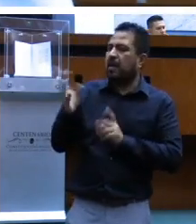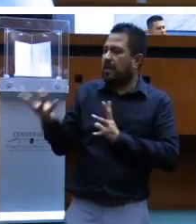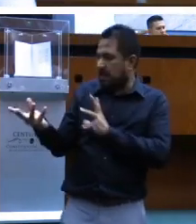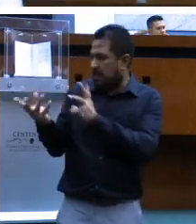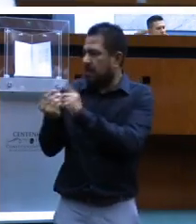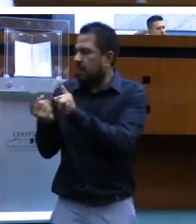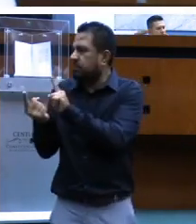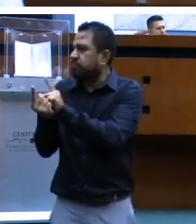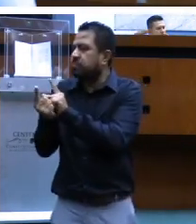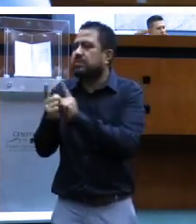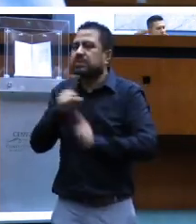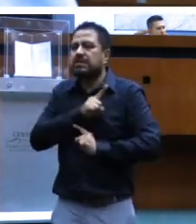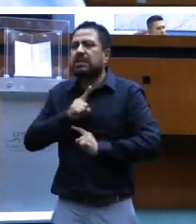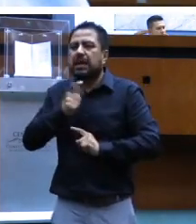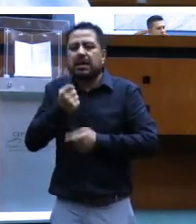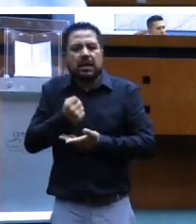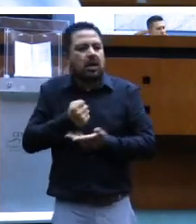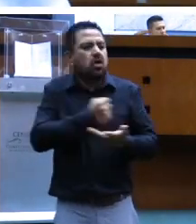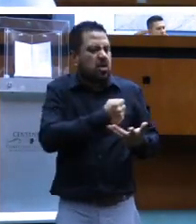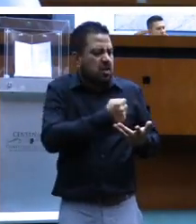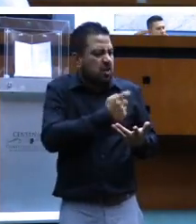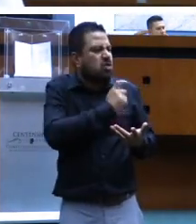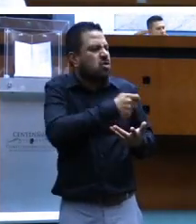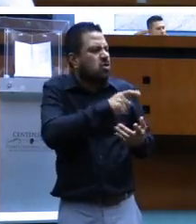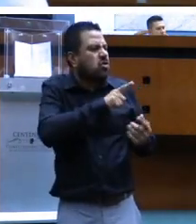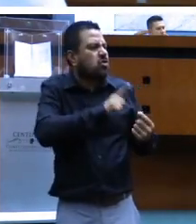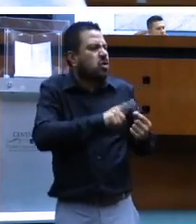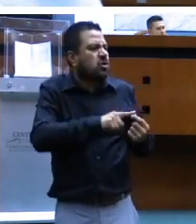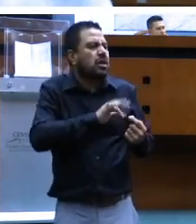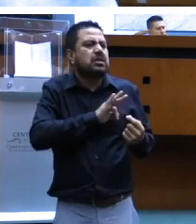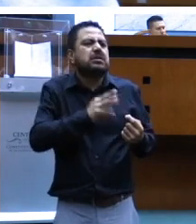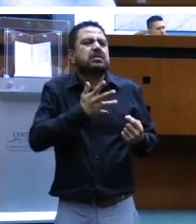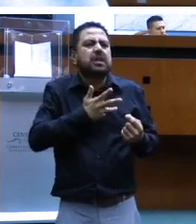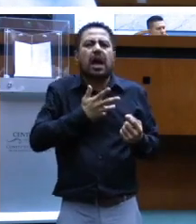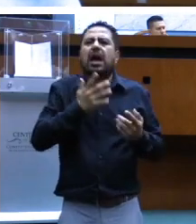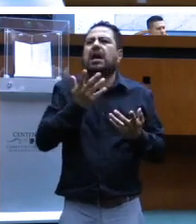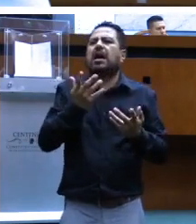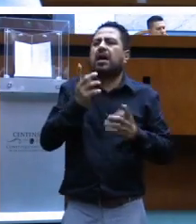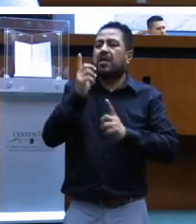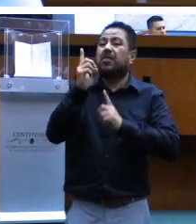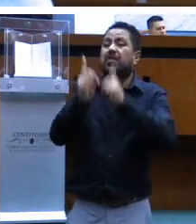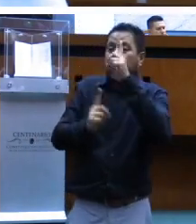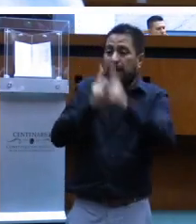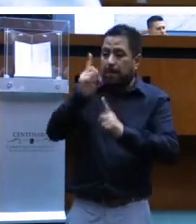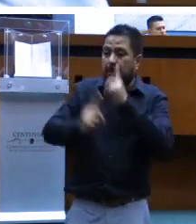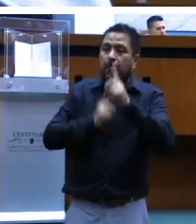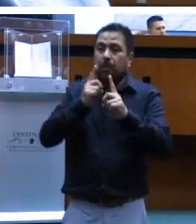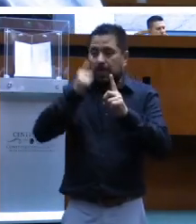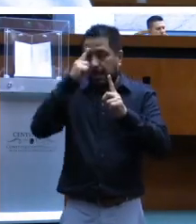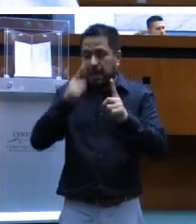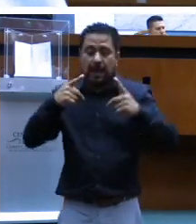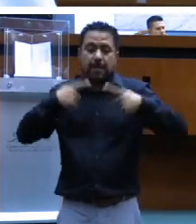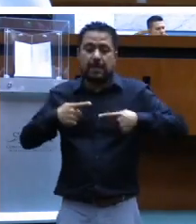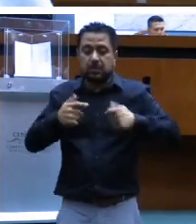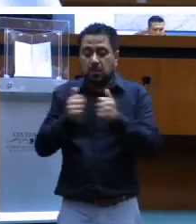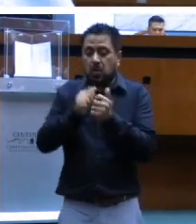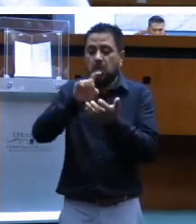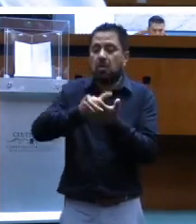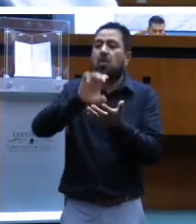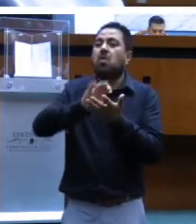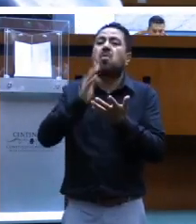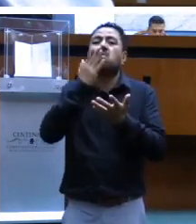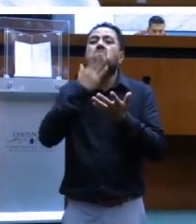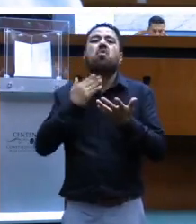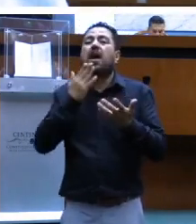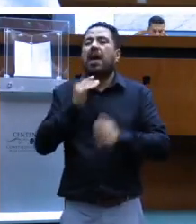recursos para saber dónde están, qué hacen, si trabajan o no. Deporte para personas con discapacidad. No hay maestros